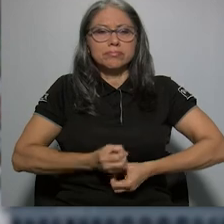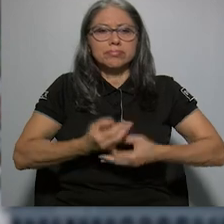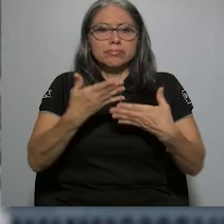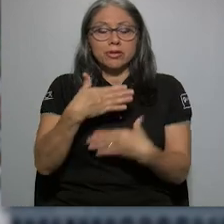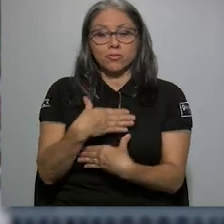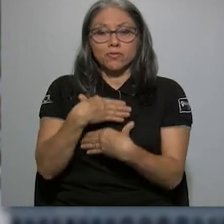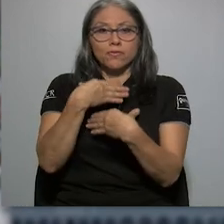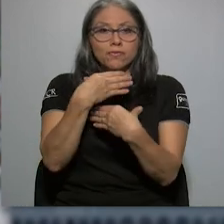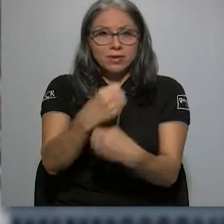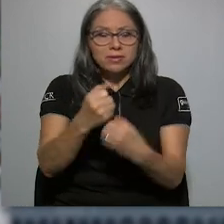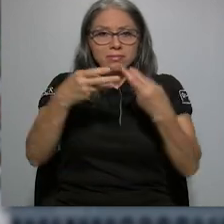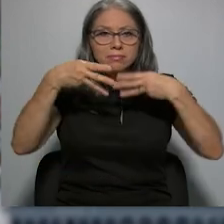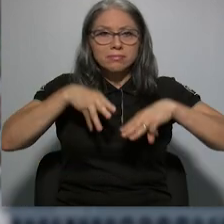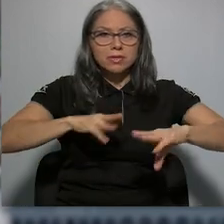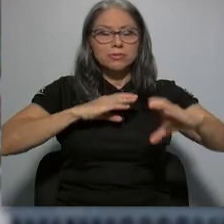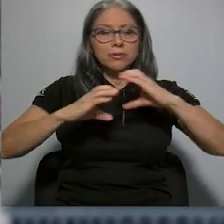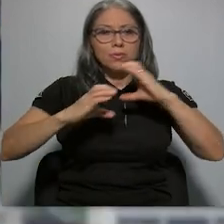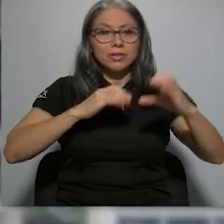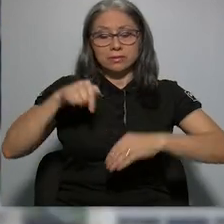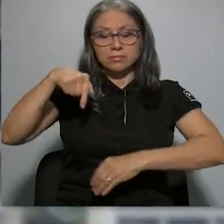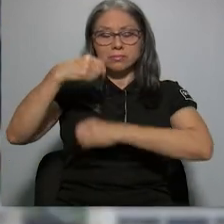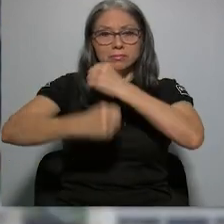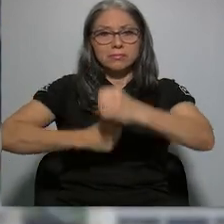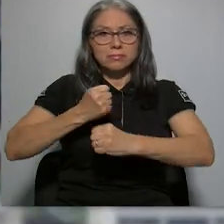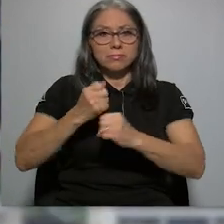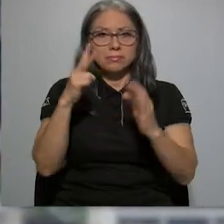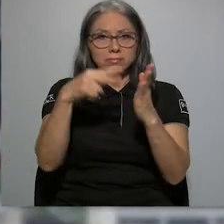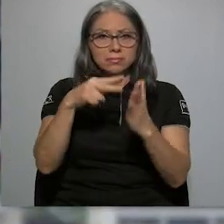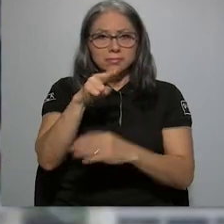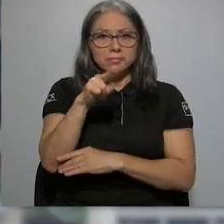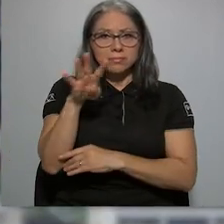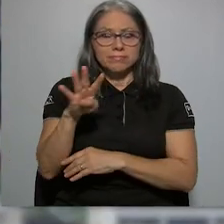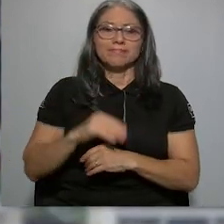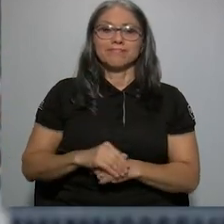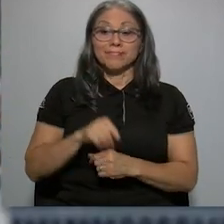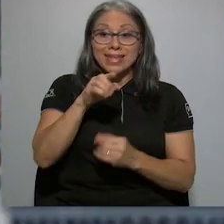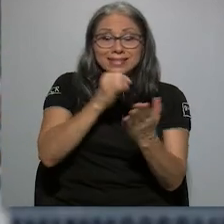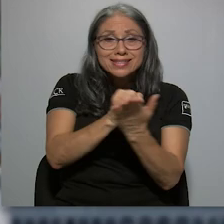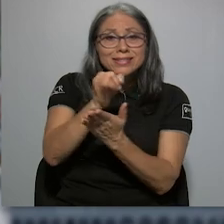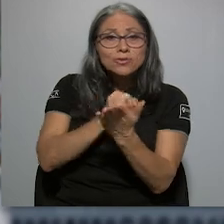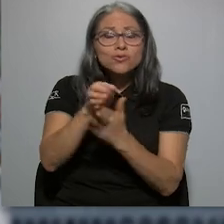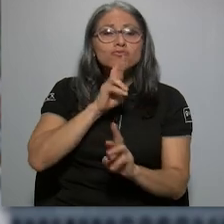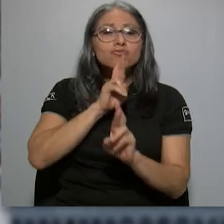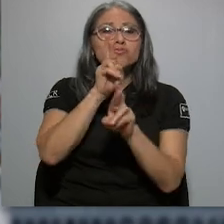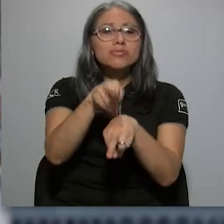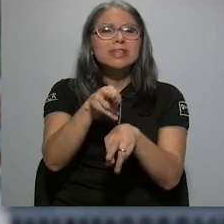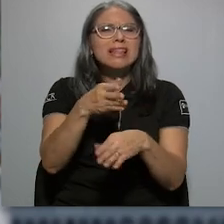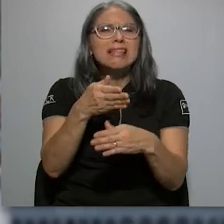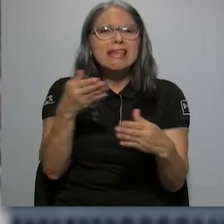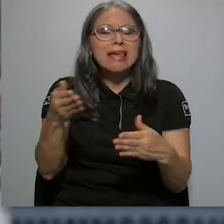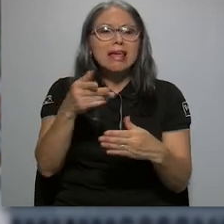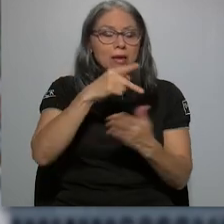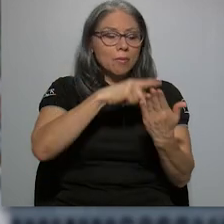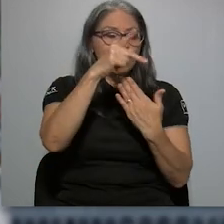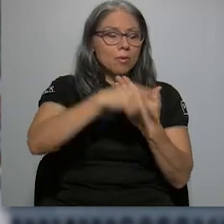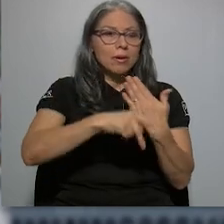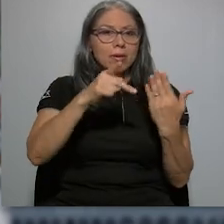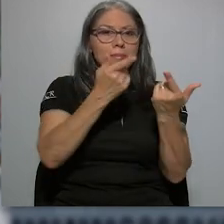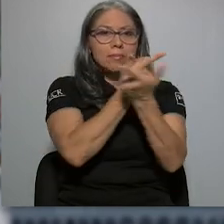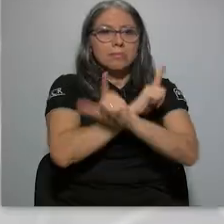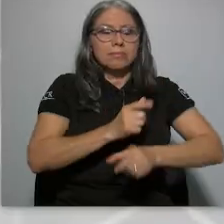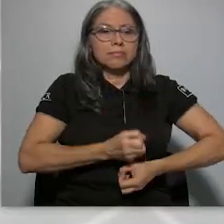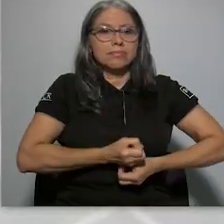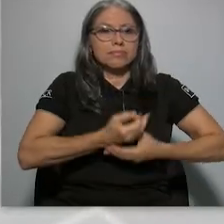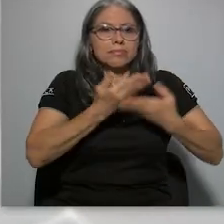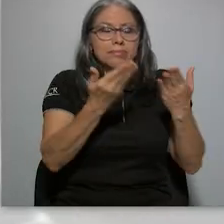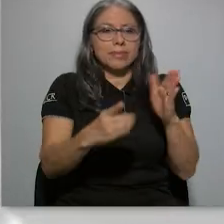expresión y confianza en medios de comunicación de este 2024. El estudio emana de una alianza entre el Programa